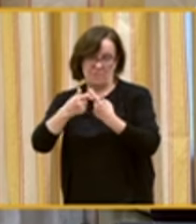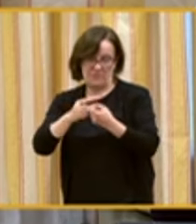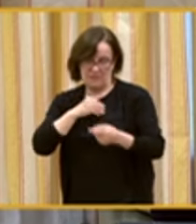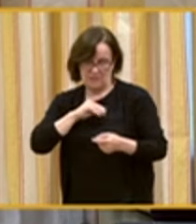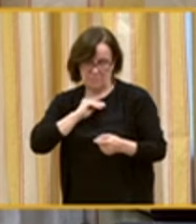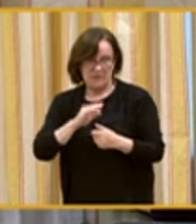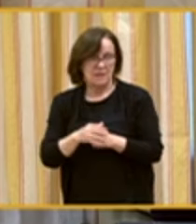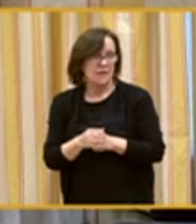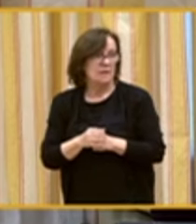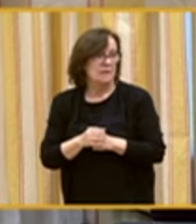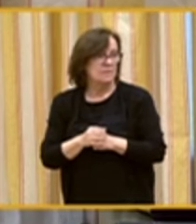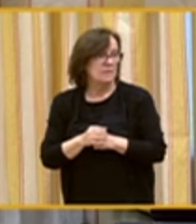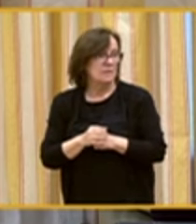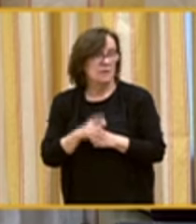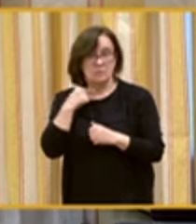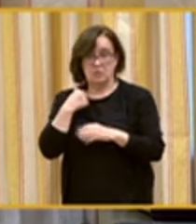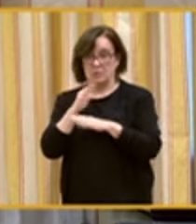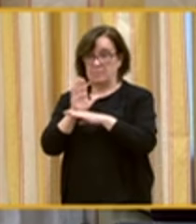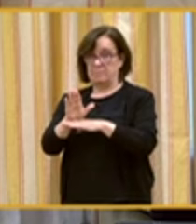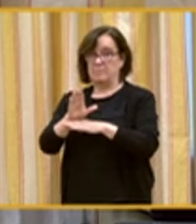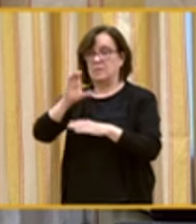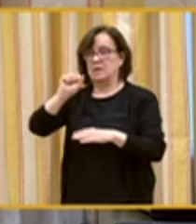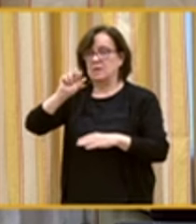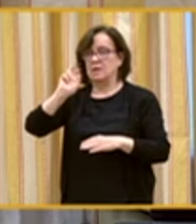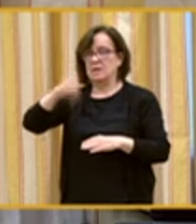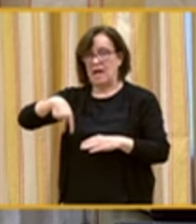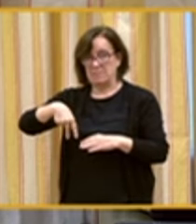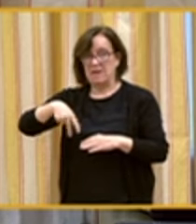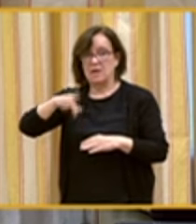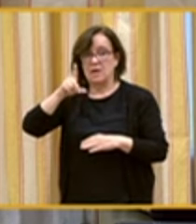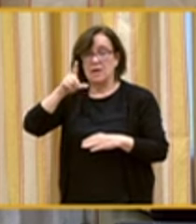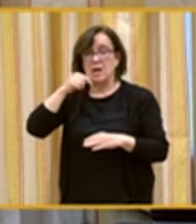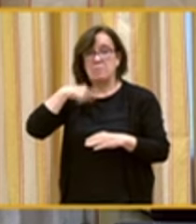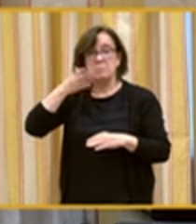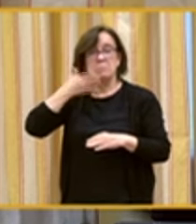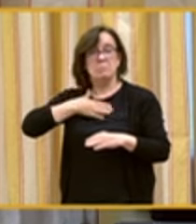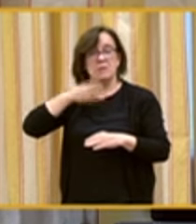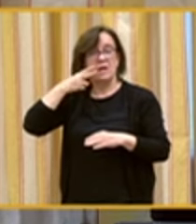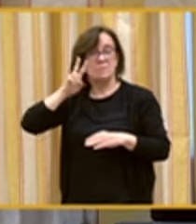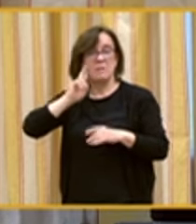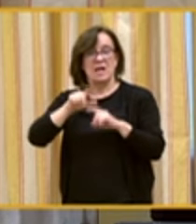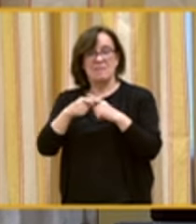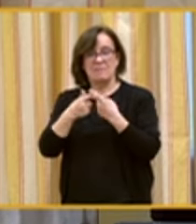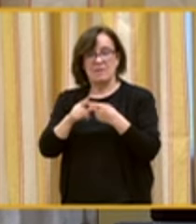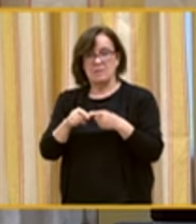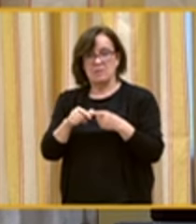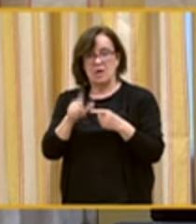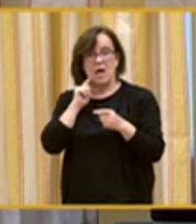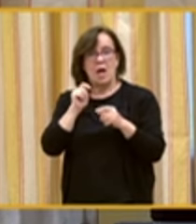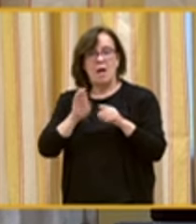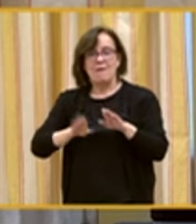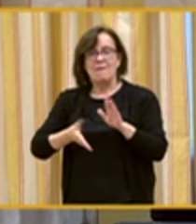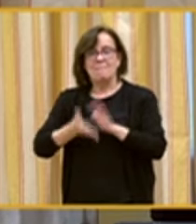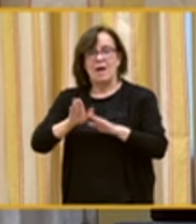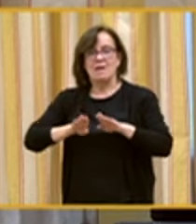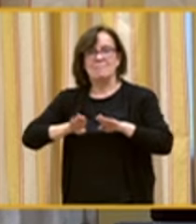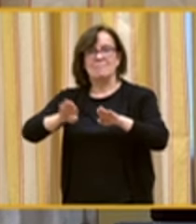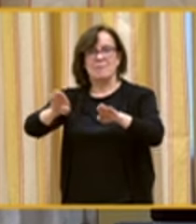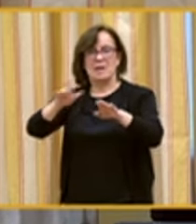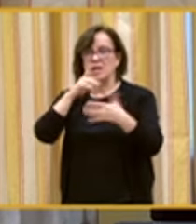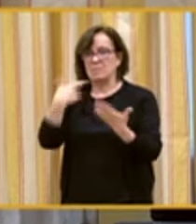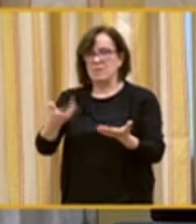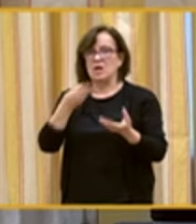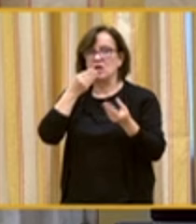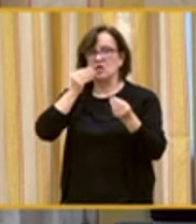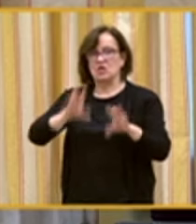España. Me voy a presentar. Soy Carmen Laucirica y mi experiencia vital y familiar ha ido en paralelo con gran parte de la